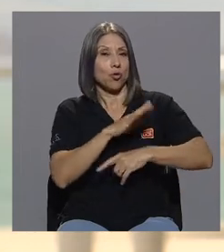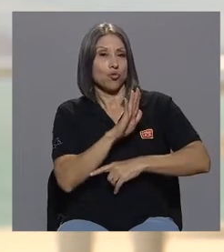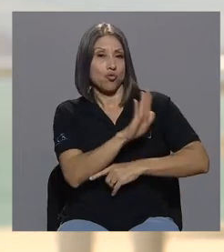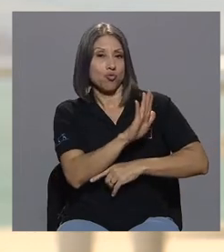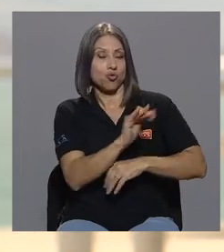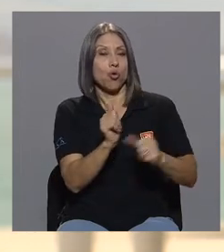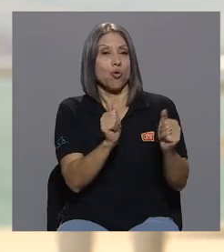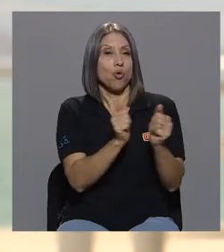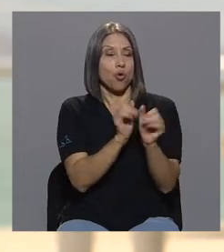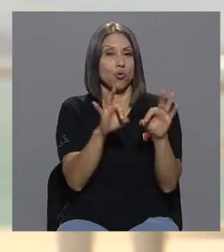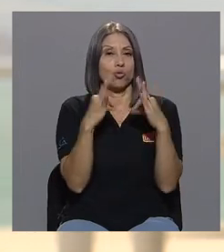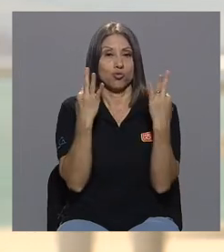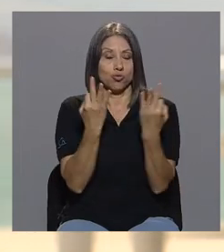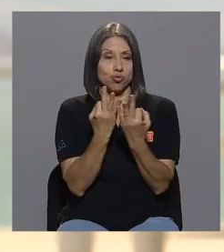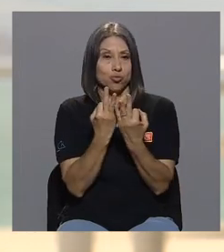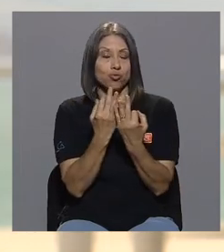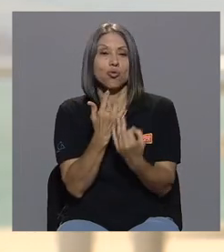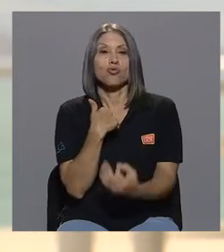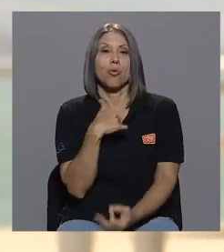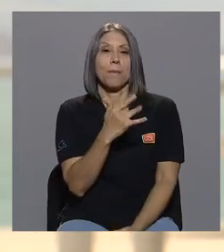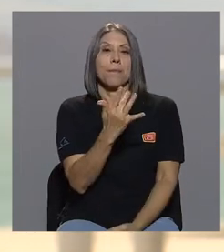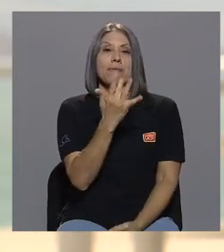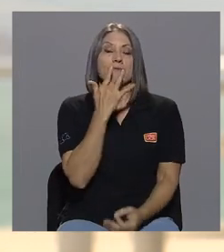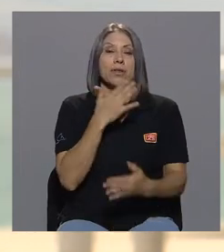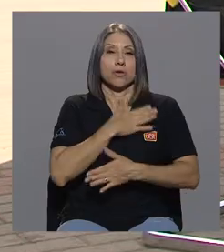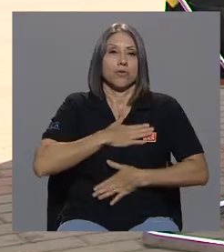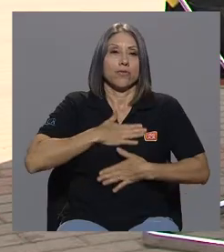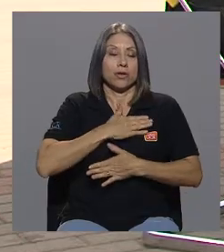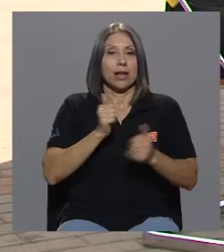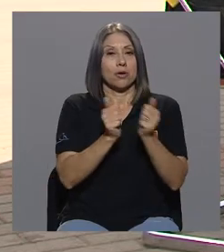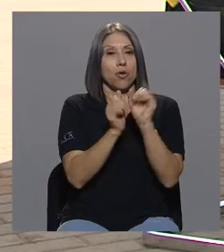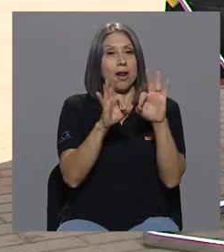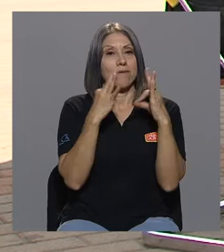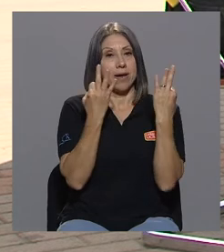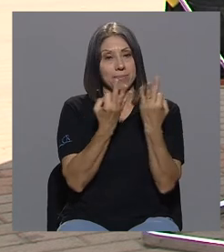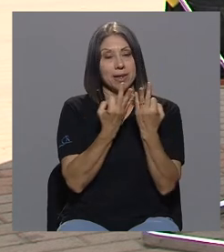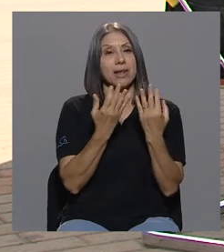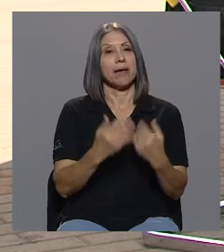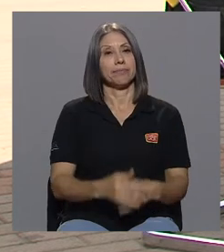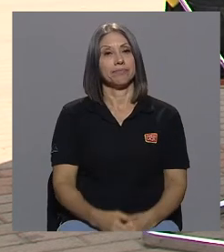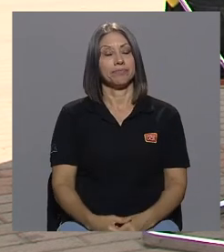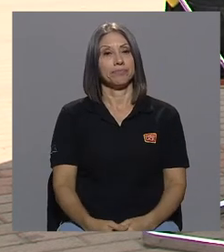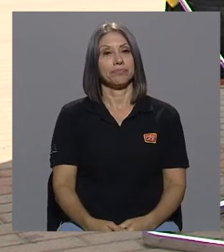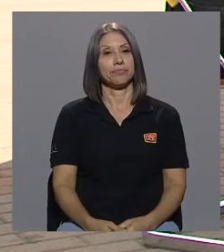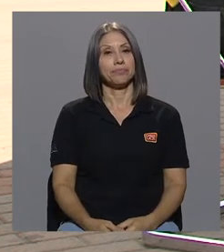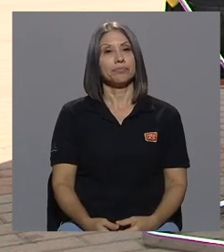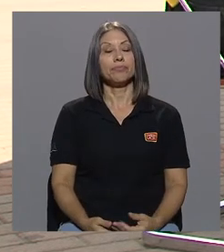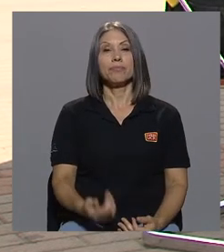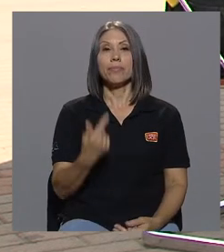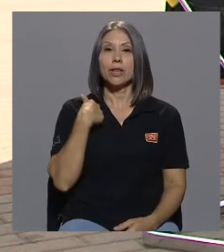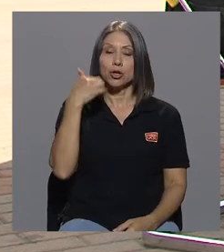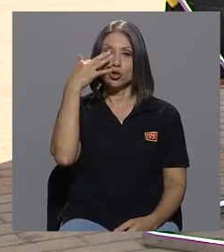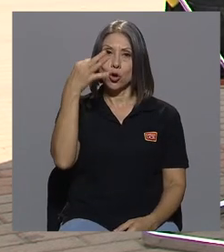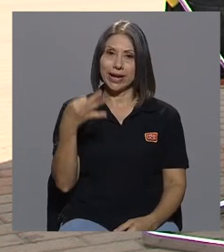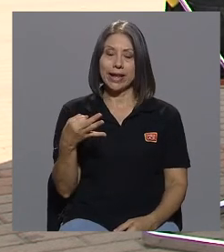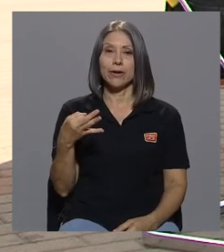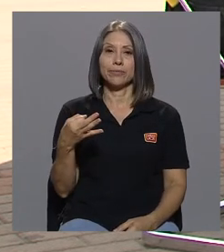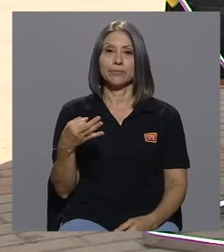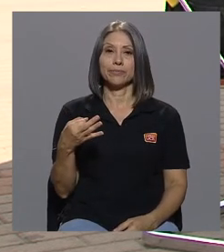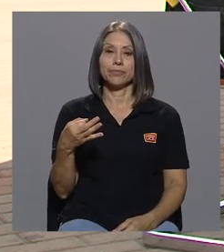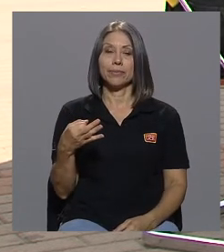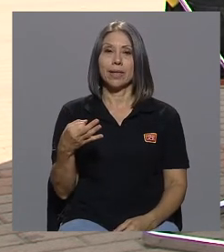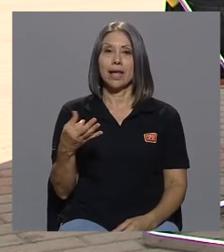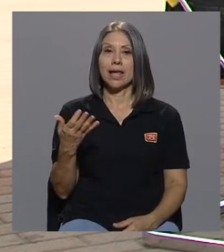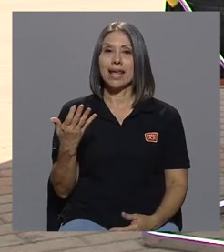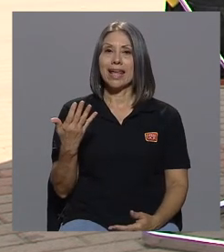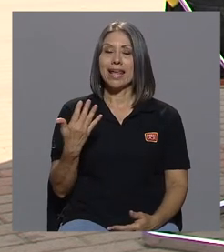disfrutes con tus familias entonces este yo creo que que en